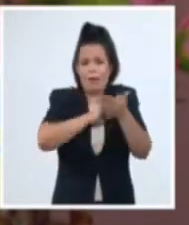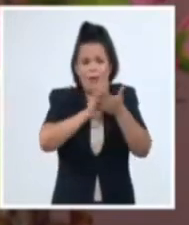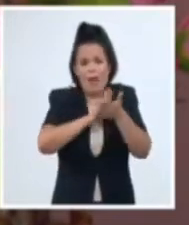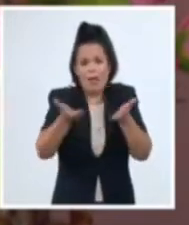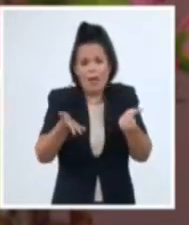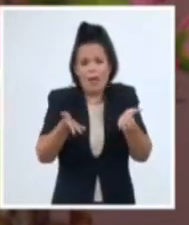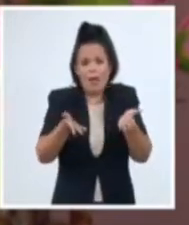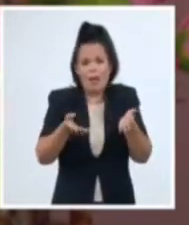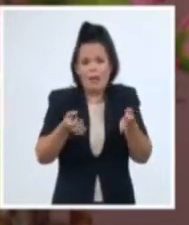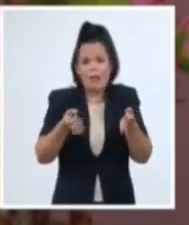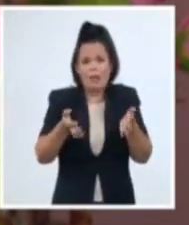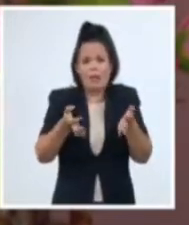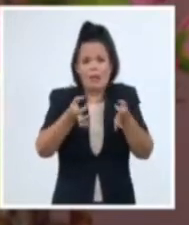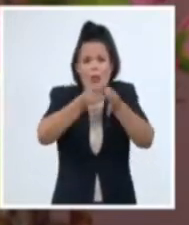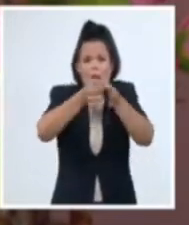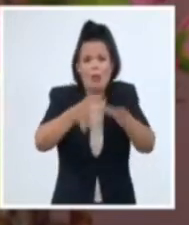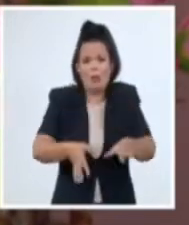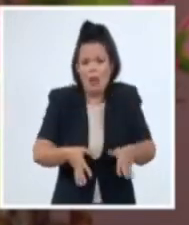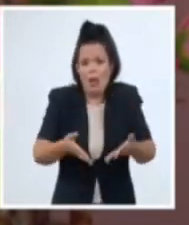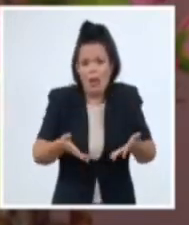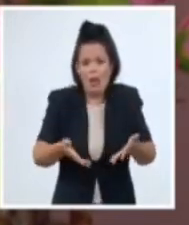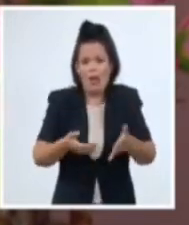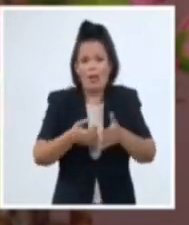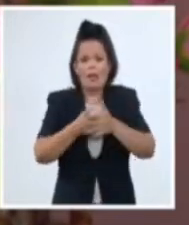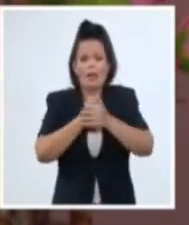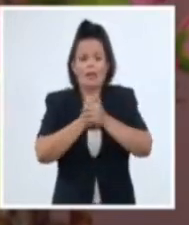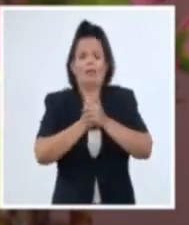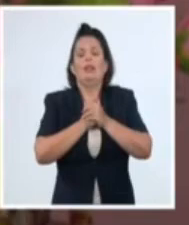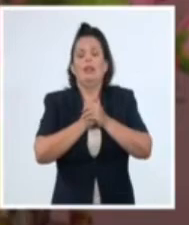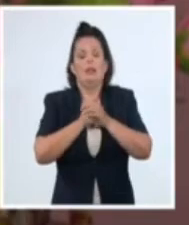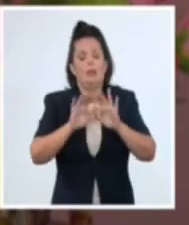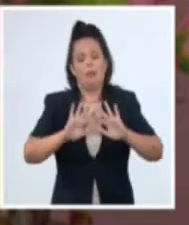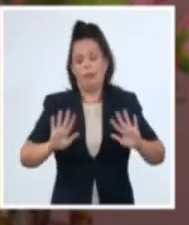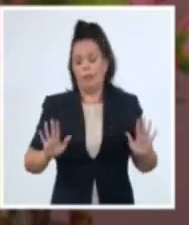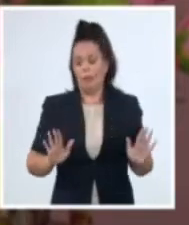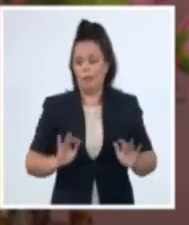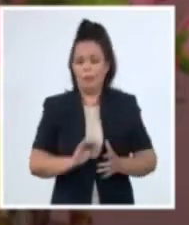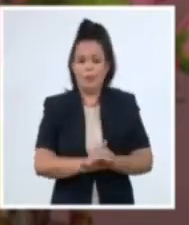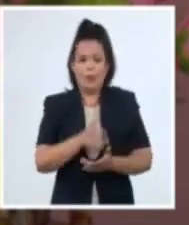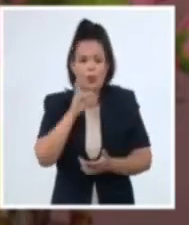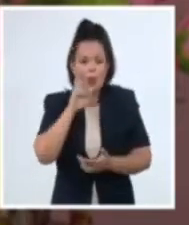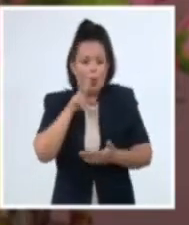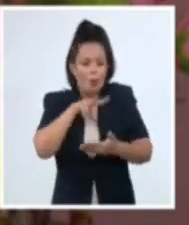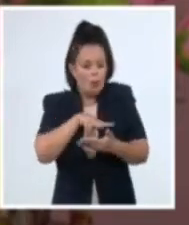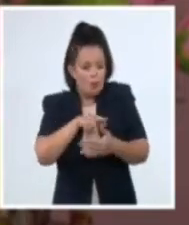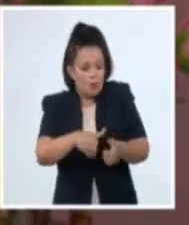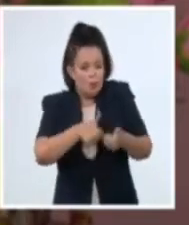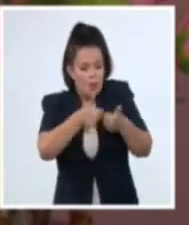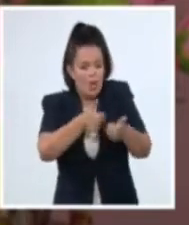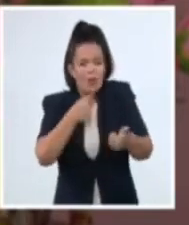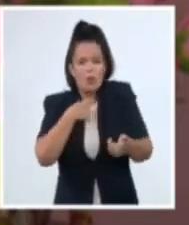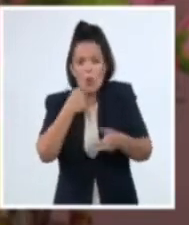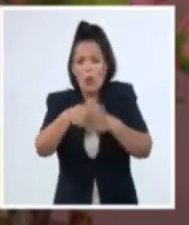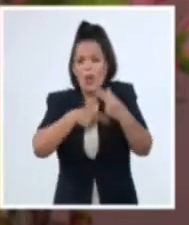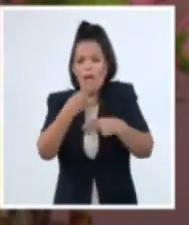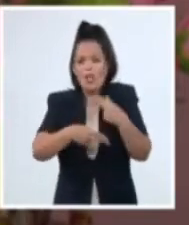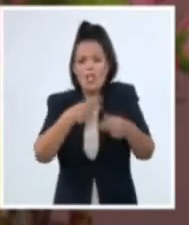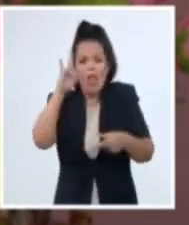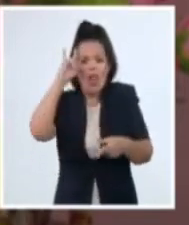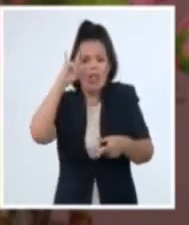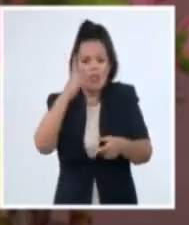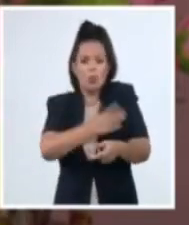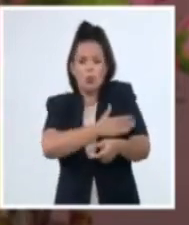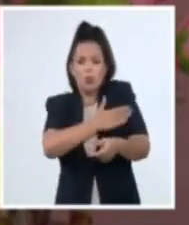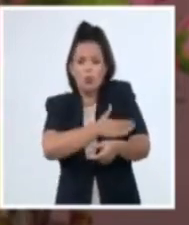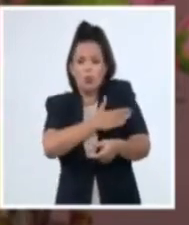normal en el recién nacido, pero ya terminó. Y entonces, bueno, viendo que estaba bien, le di al pecho, que fue lo único, la única herramienta, la única